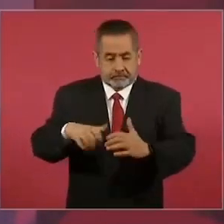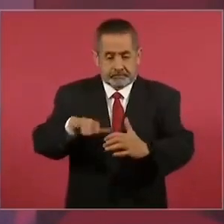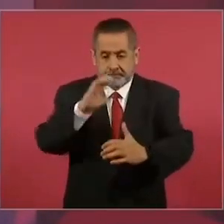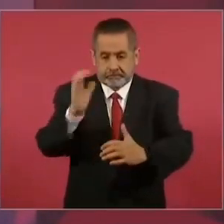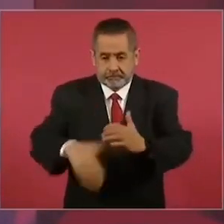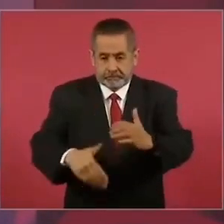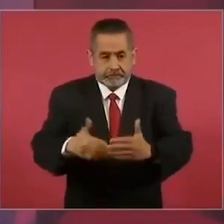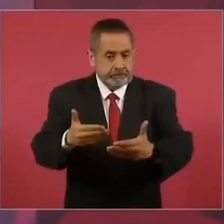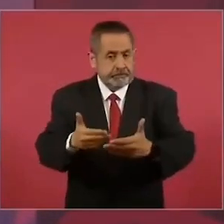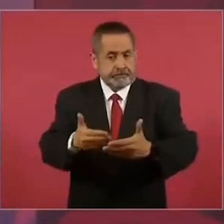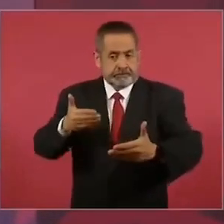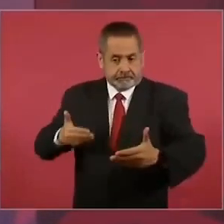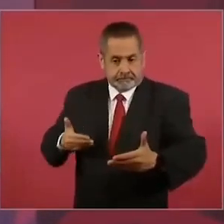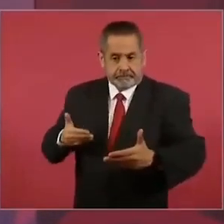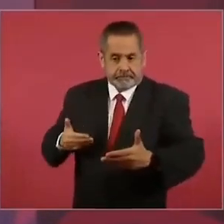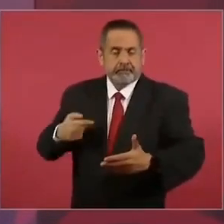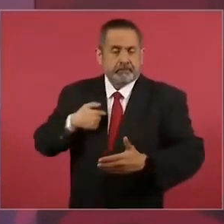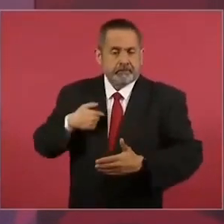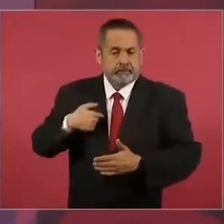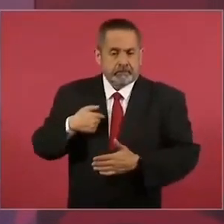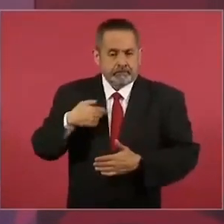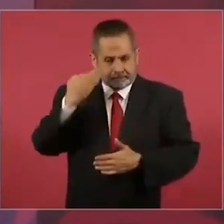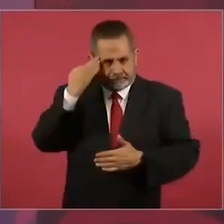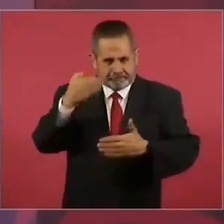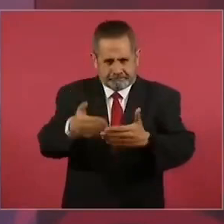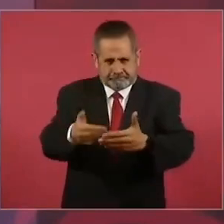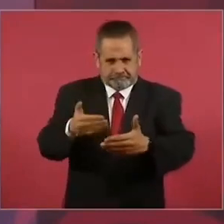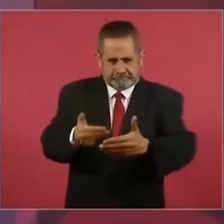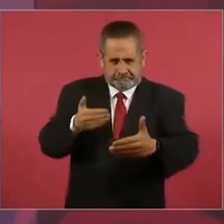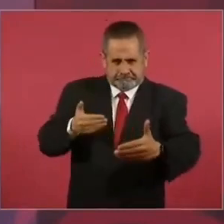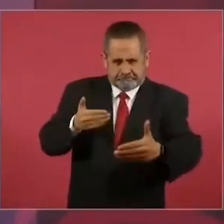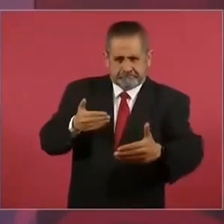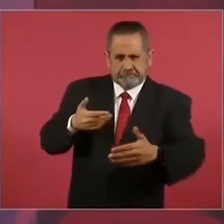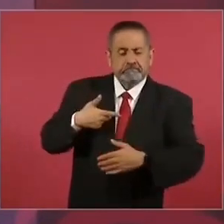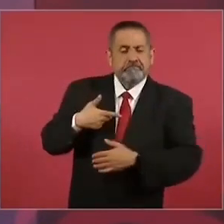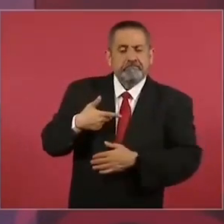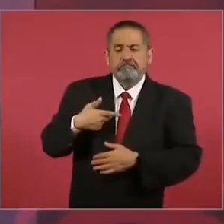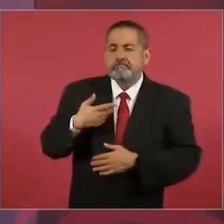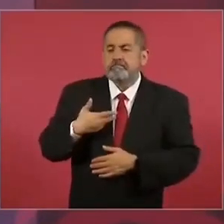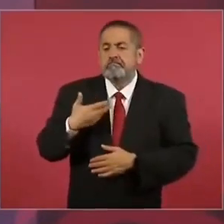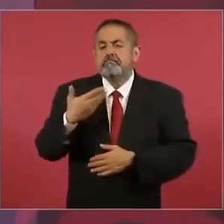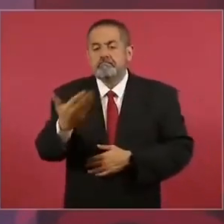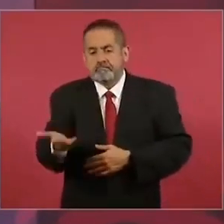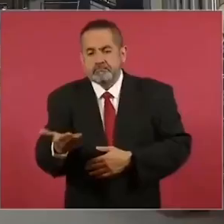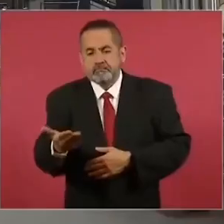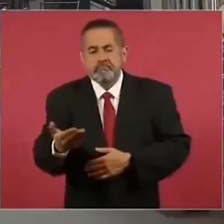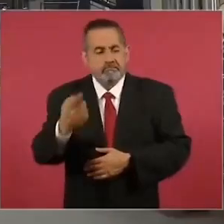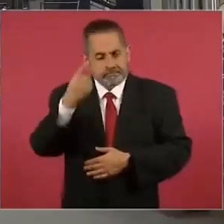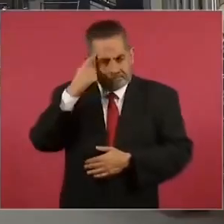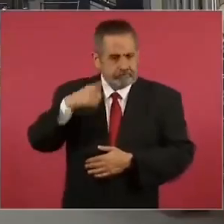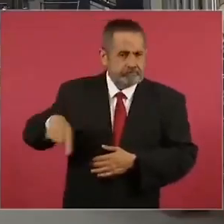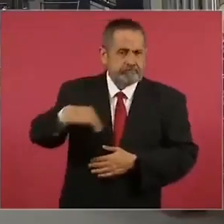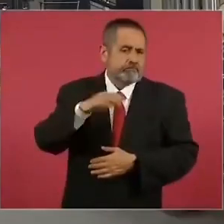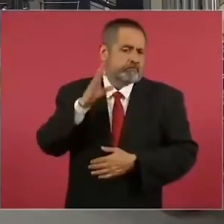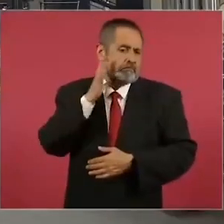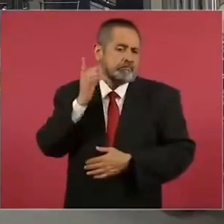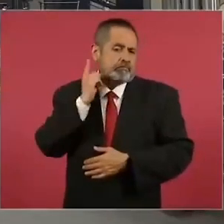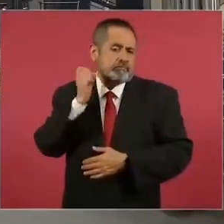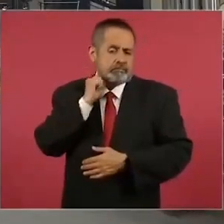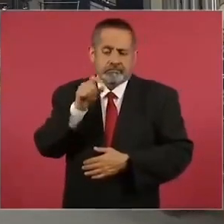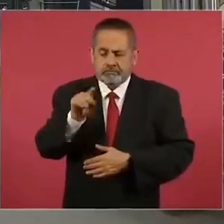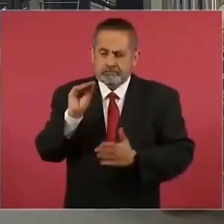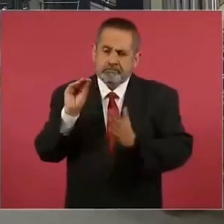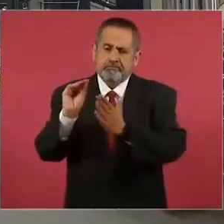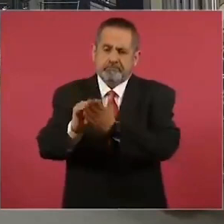en ese periodo voy a enviar el que se eleve